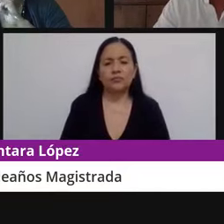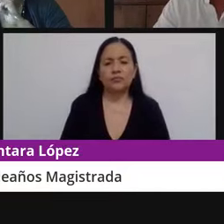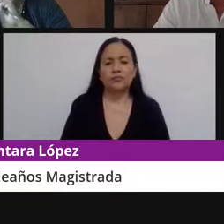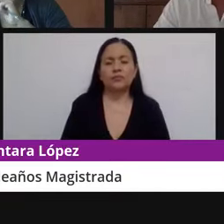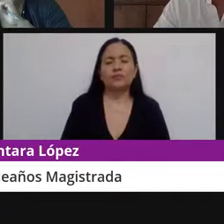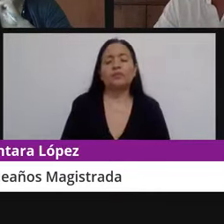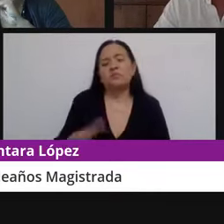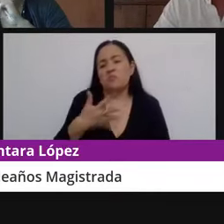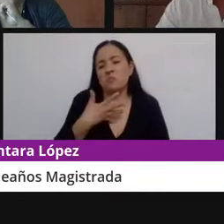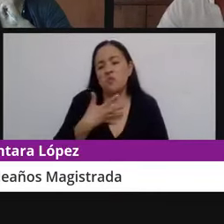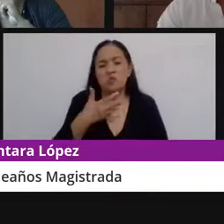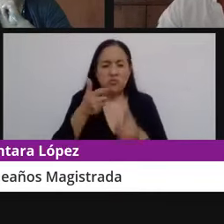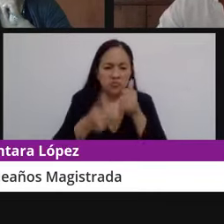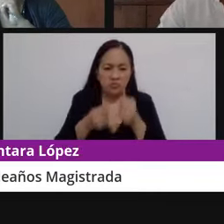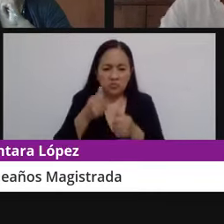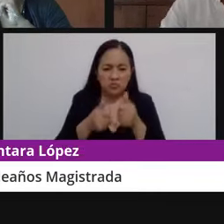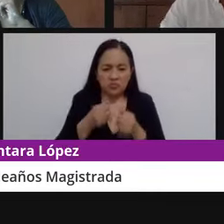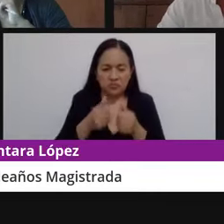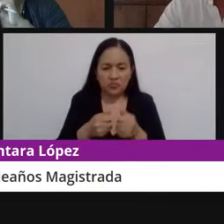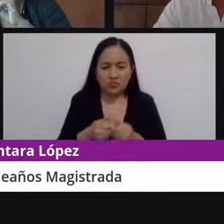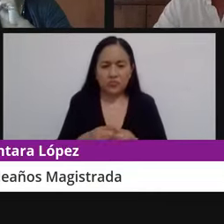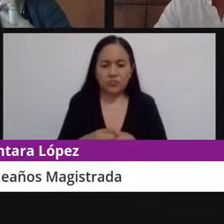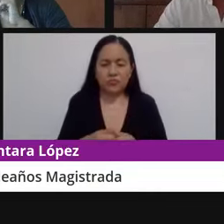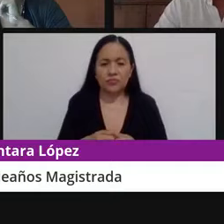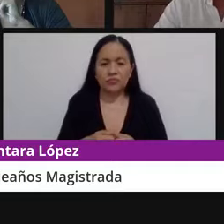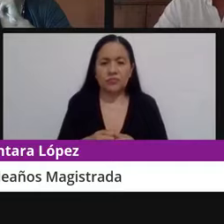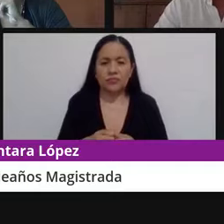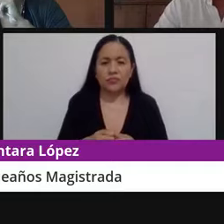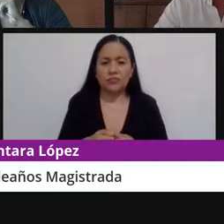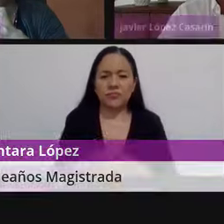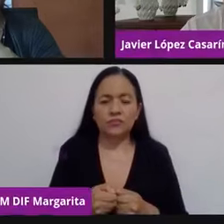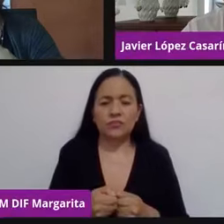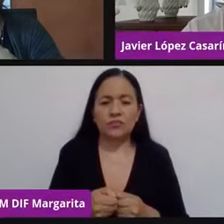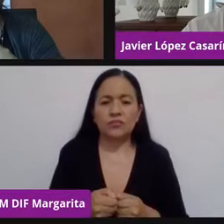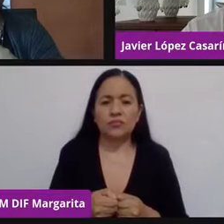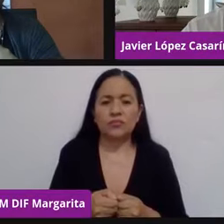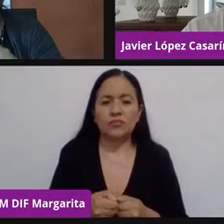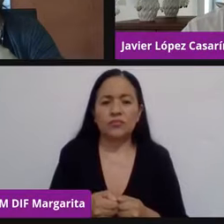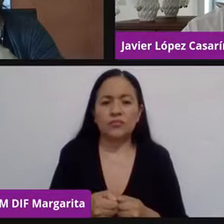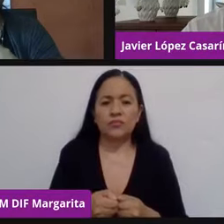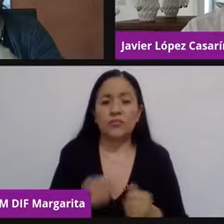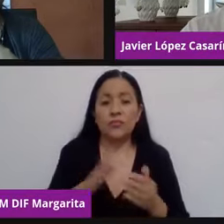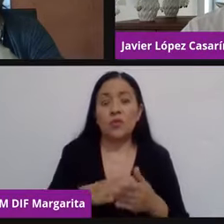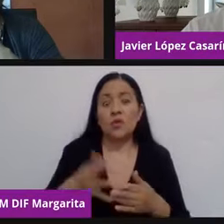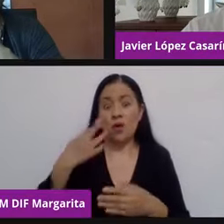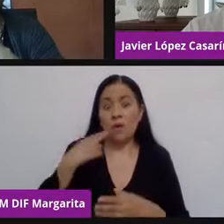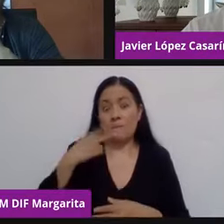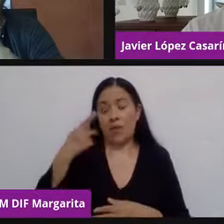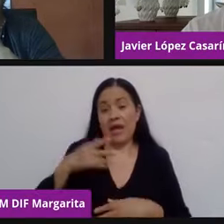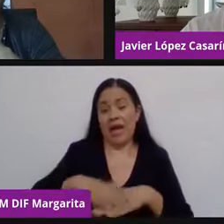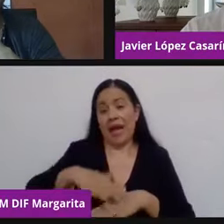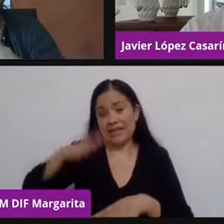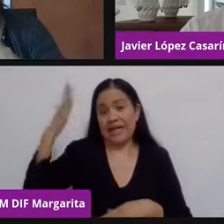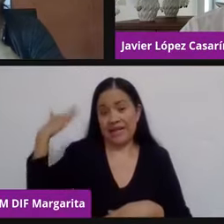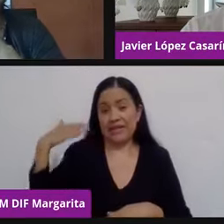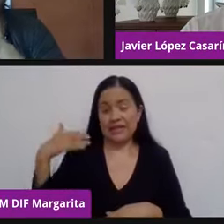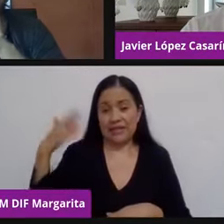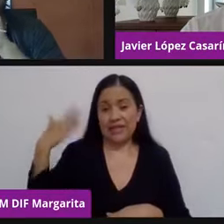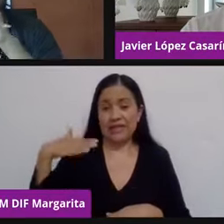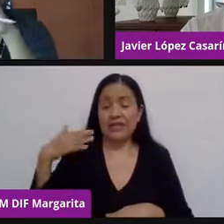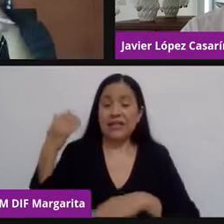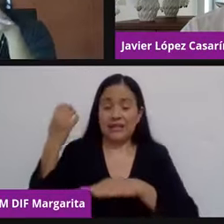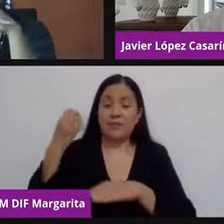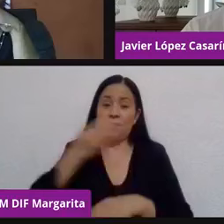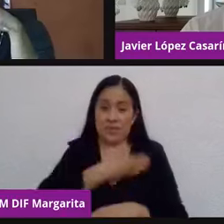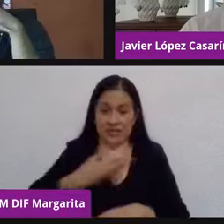la mano un dispositivo que nos da más acceso que el que tenía el presidente de los Estados Unidos hace 30 años. Entonces,